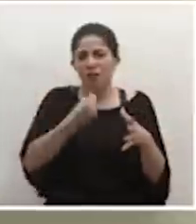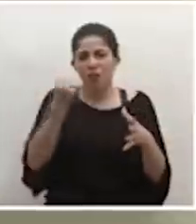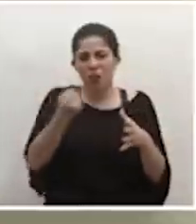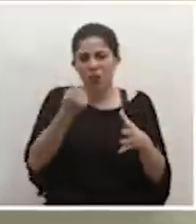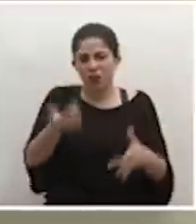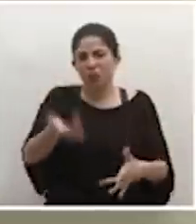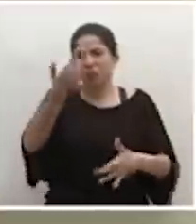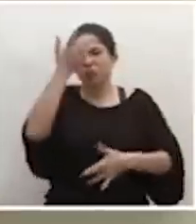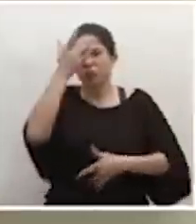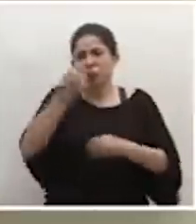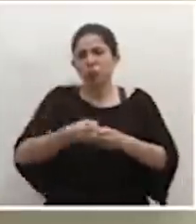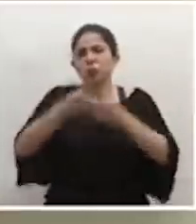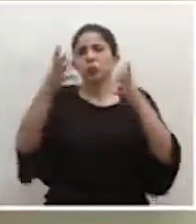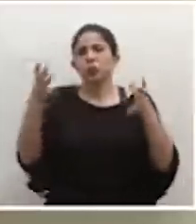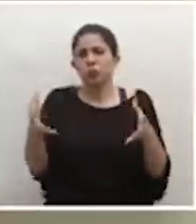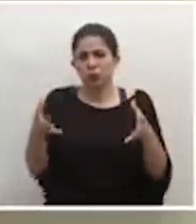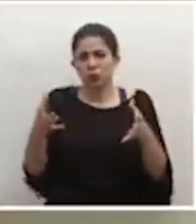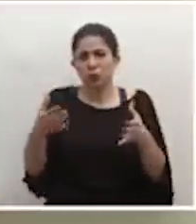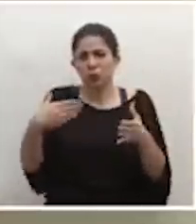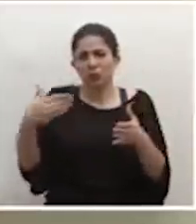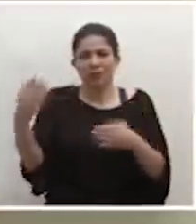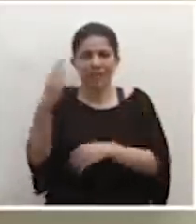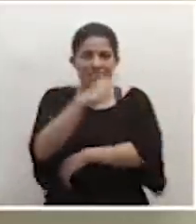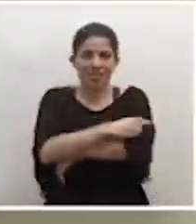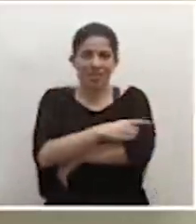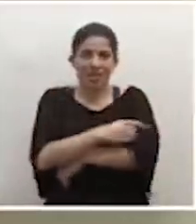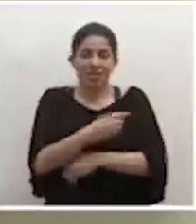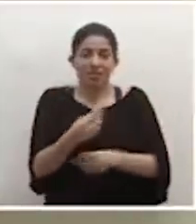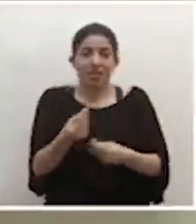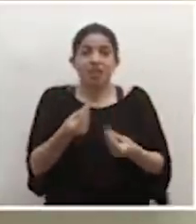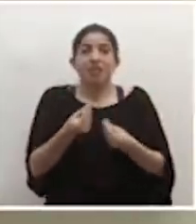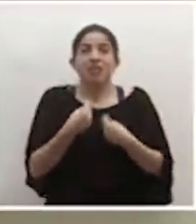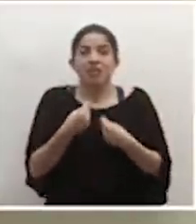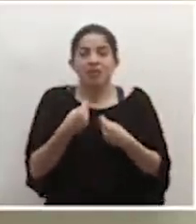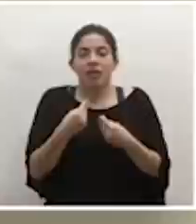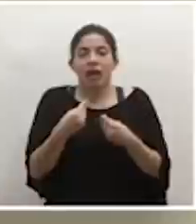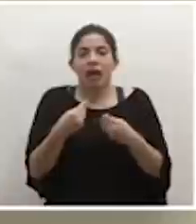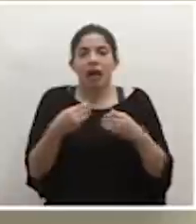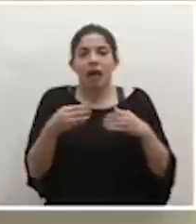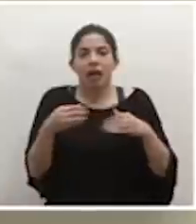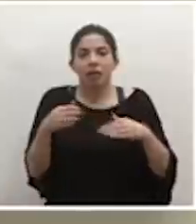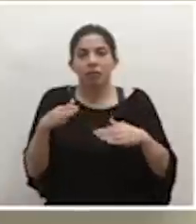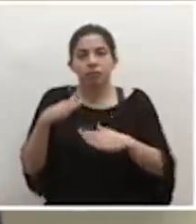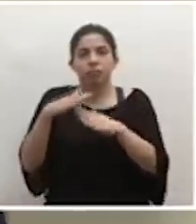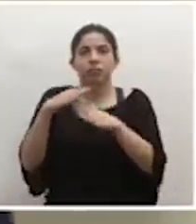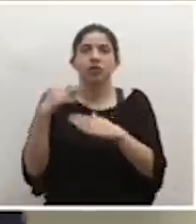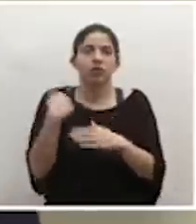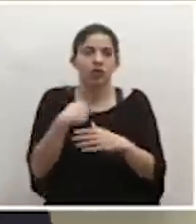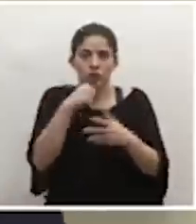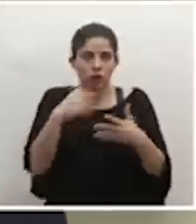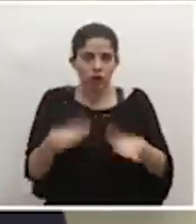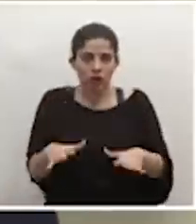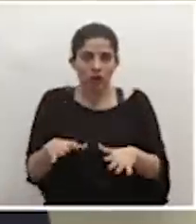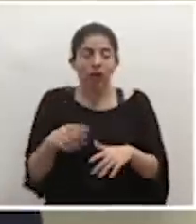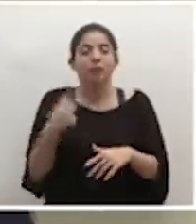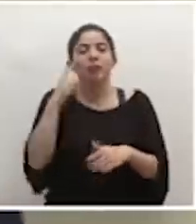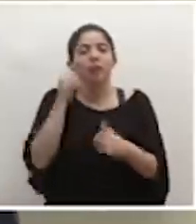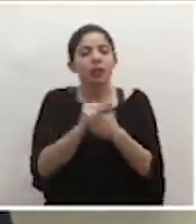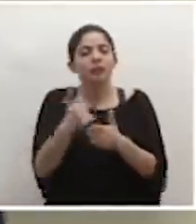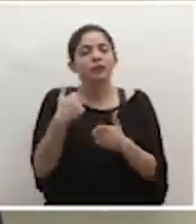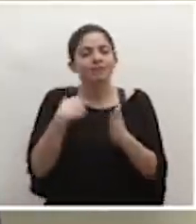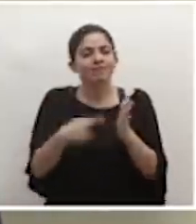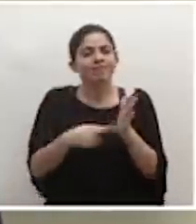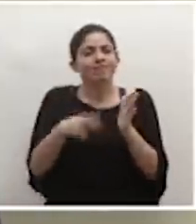muchísimos más casos en los próximos días que nos lleven a una ruta que es la que todos hemos ido apostando y yo insisto en que,